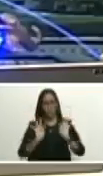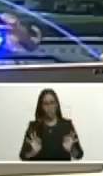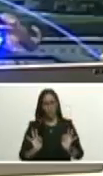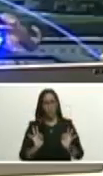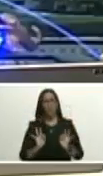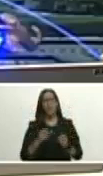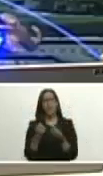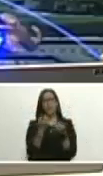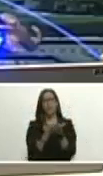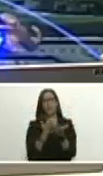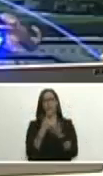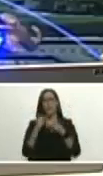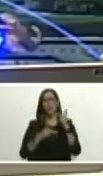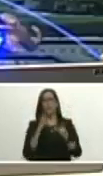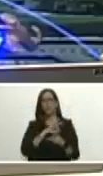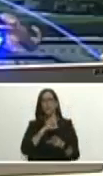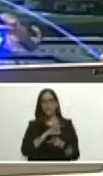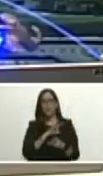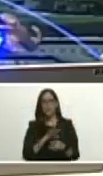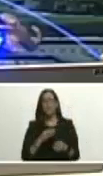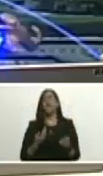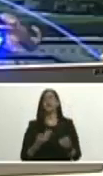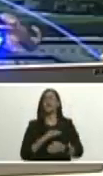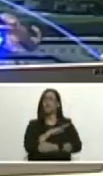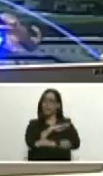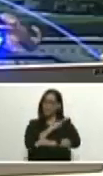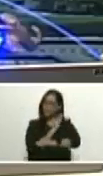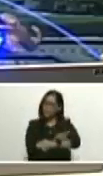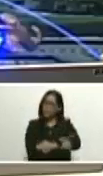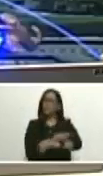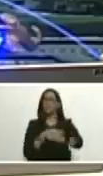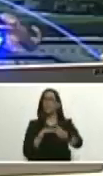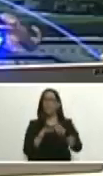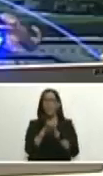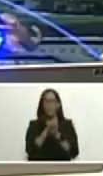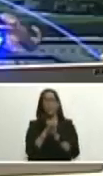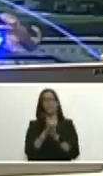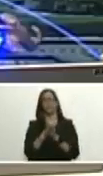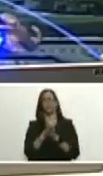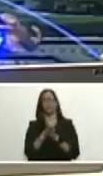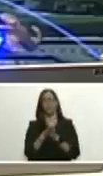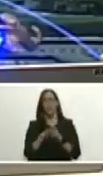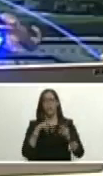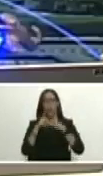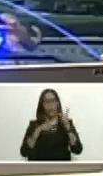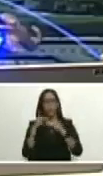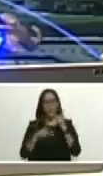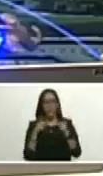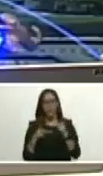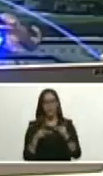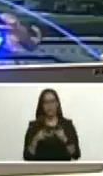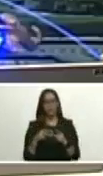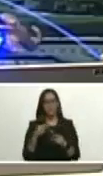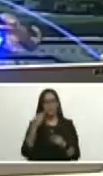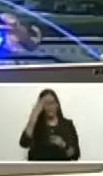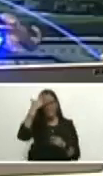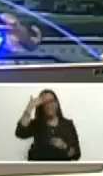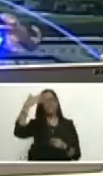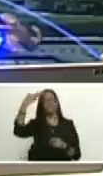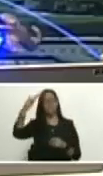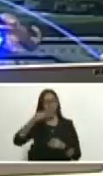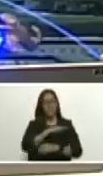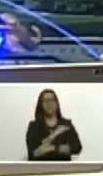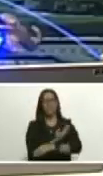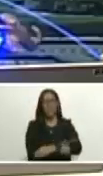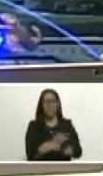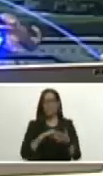basado en el desarrollo de la fuerza productiva que visión profética que fuerza de